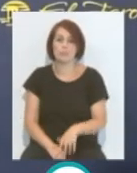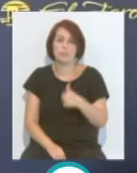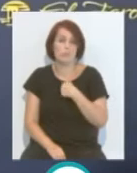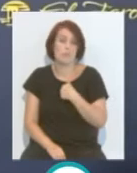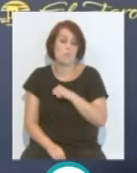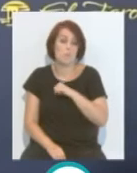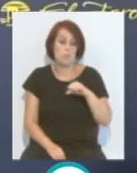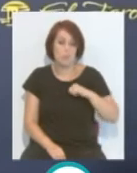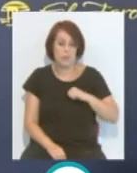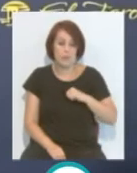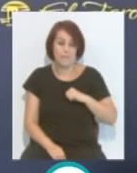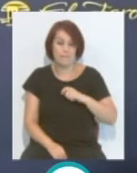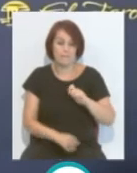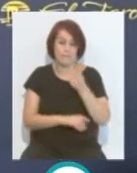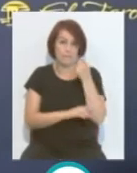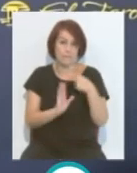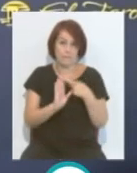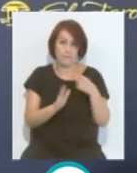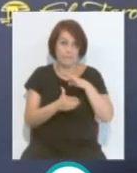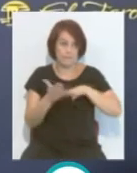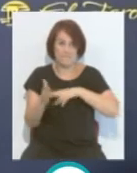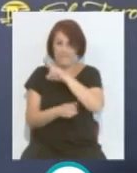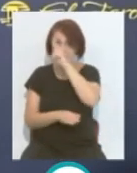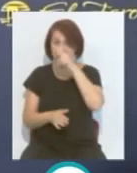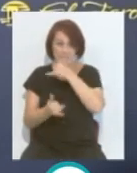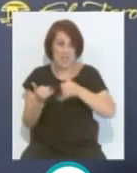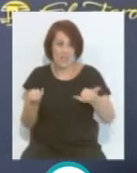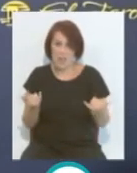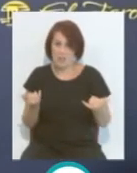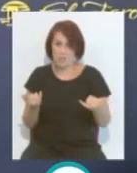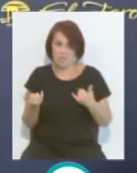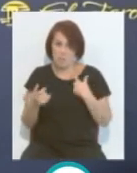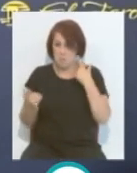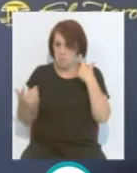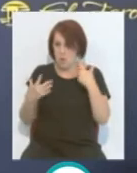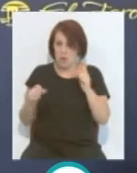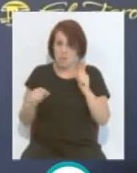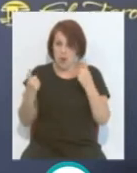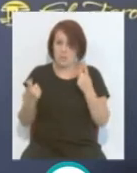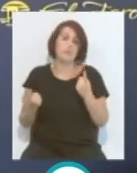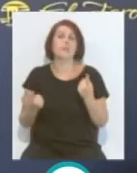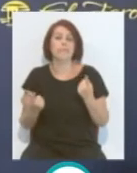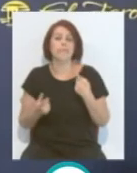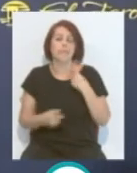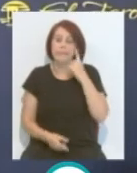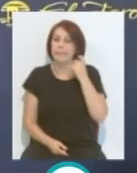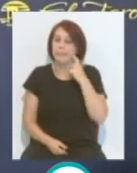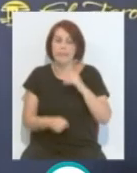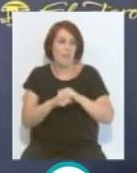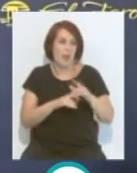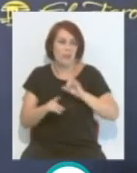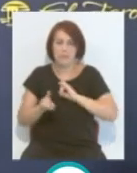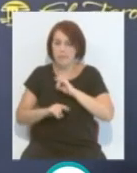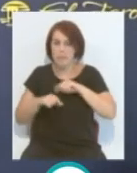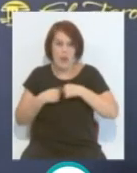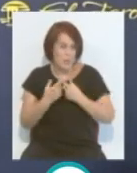Yo, quitando las victorias de Barça, Madrid, que eso al final es lo que más repercusión tiene, a los que lo típico te llama a todos los amigos, a toda la